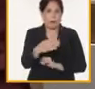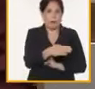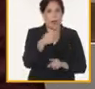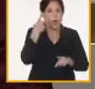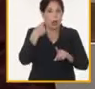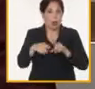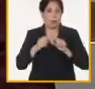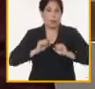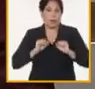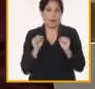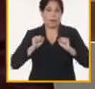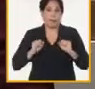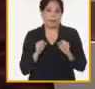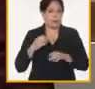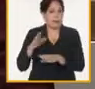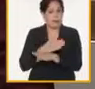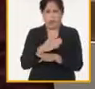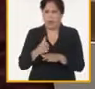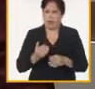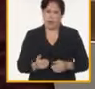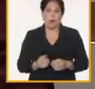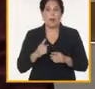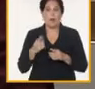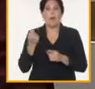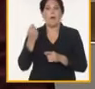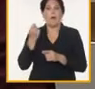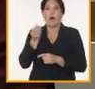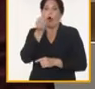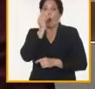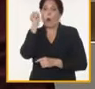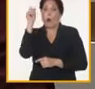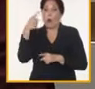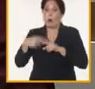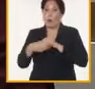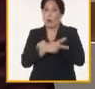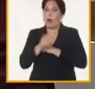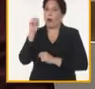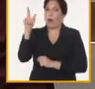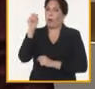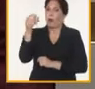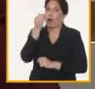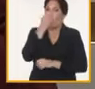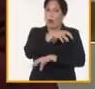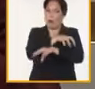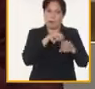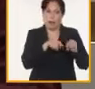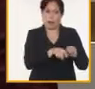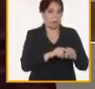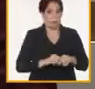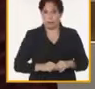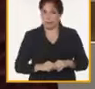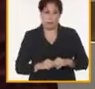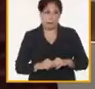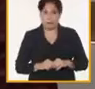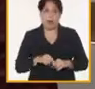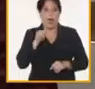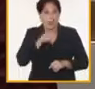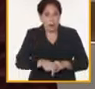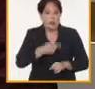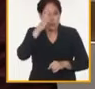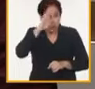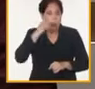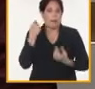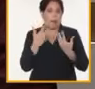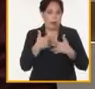pensando única y exclusivamente en la importación de pienso no vamos a resolver definitivamente este problema hay buenas experiencias también con